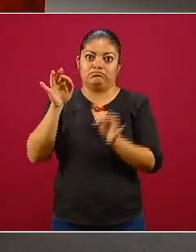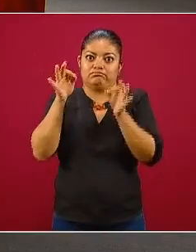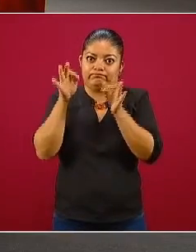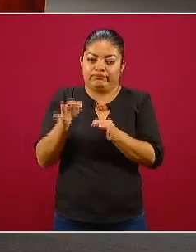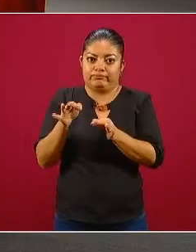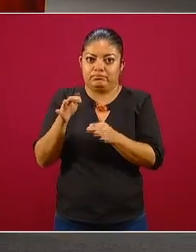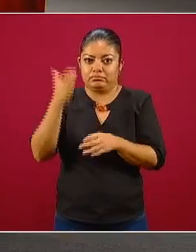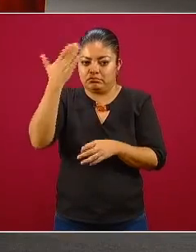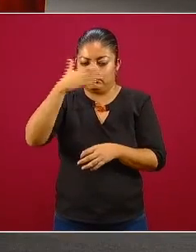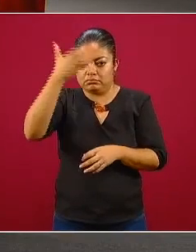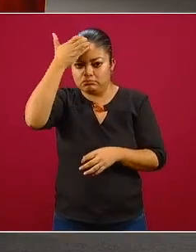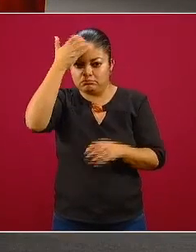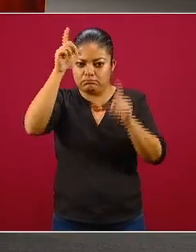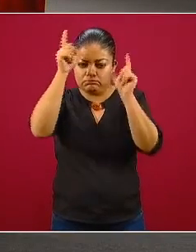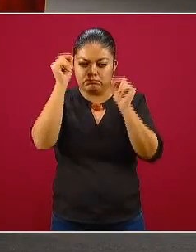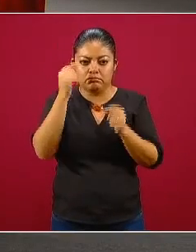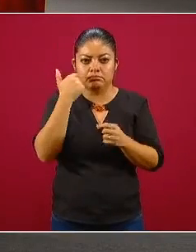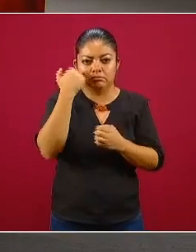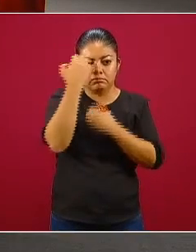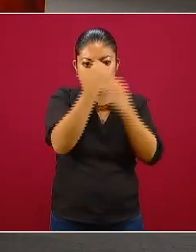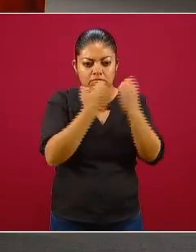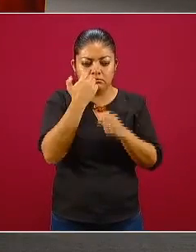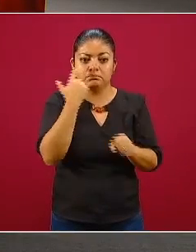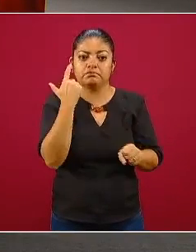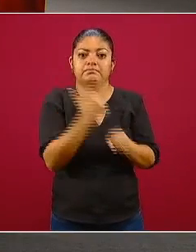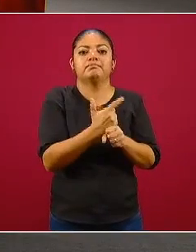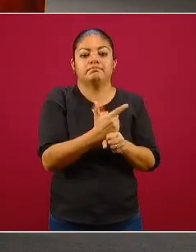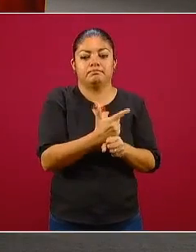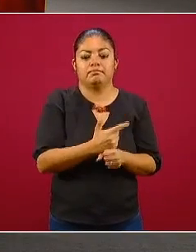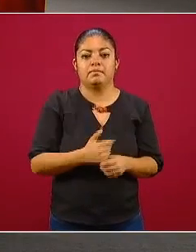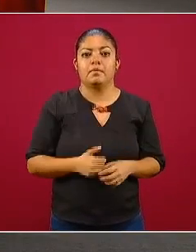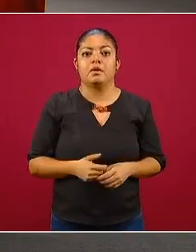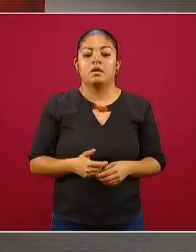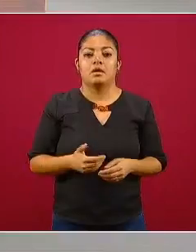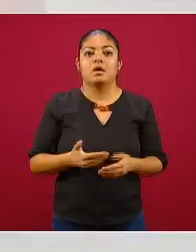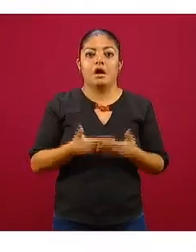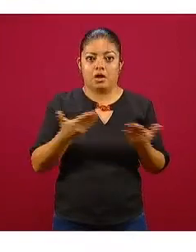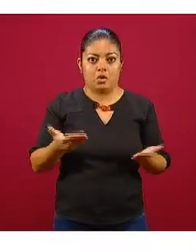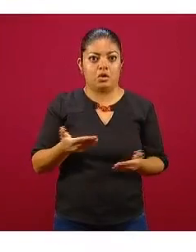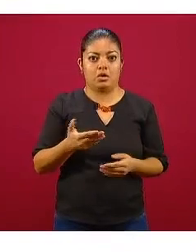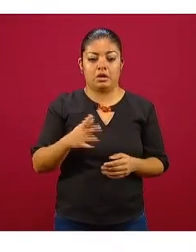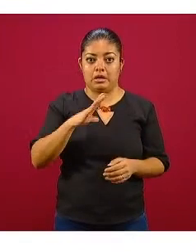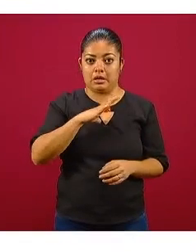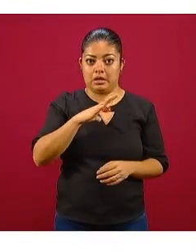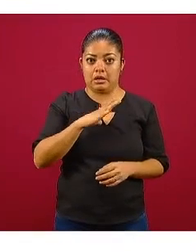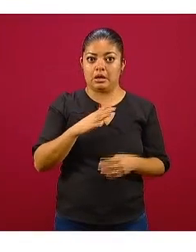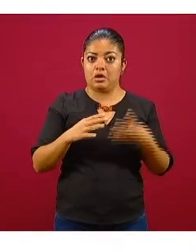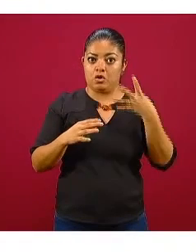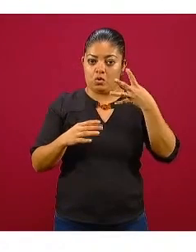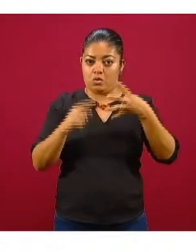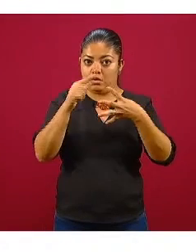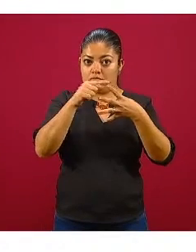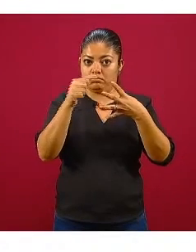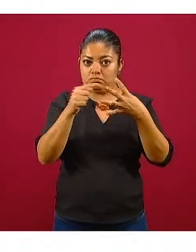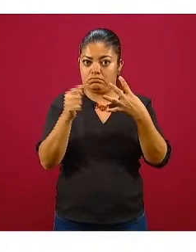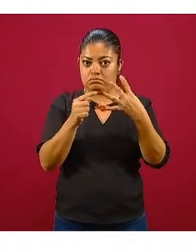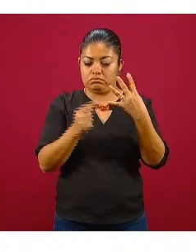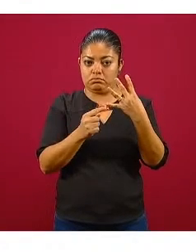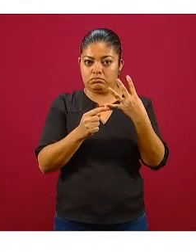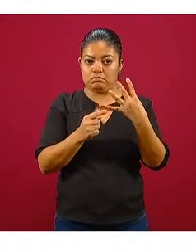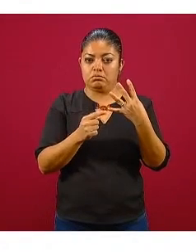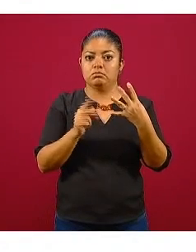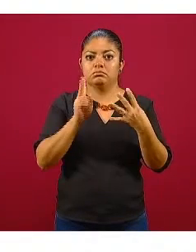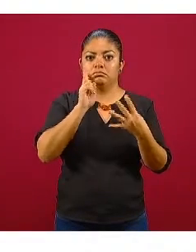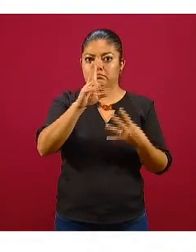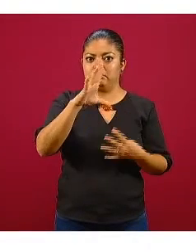ser detectados mediante estudios radiológicos. Y lo que vemos es las mismas cuatro condiciones, y se ve en